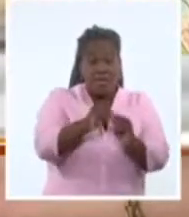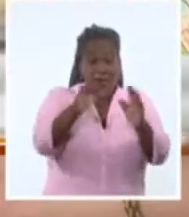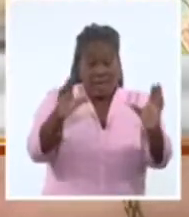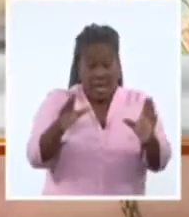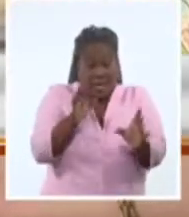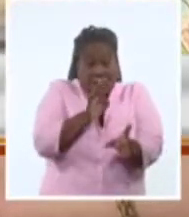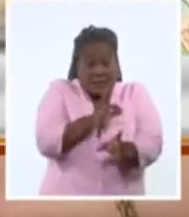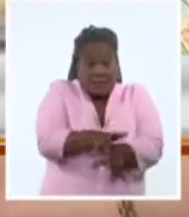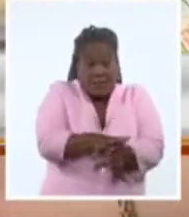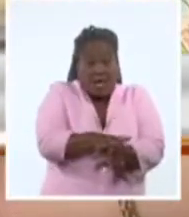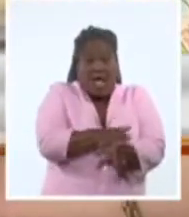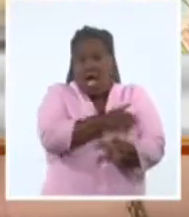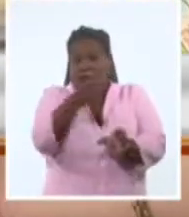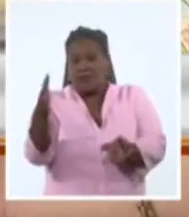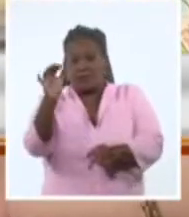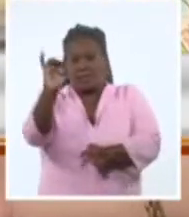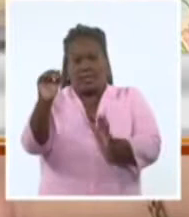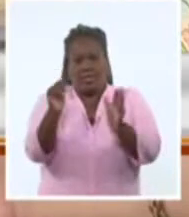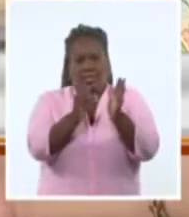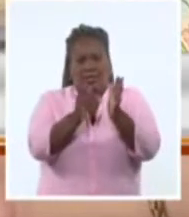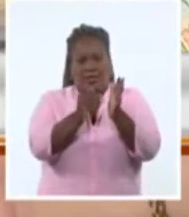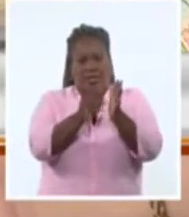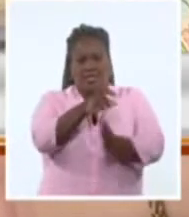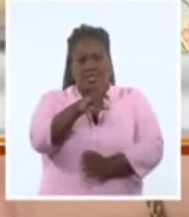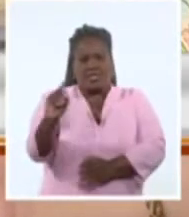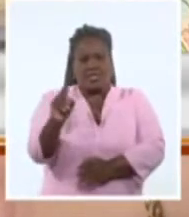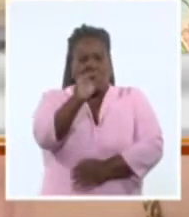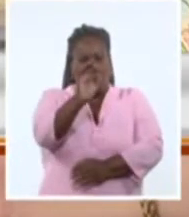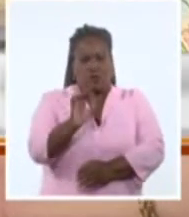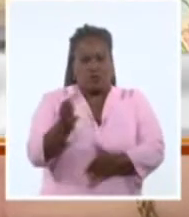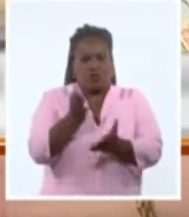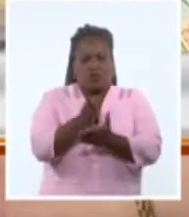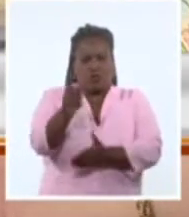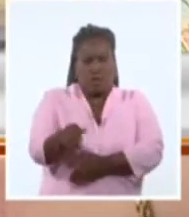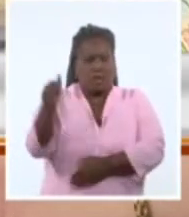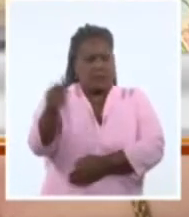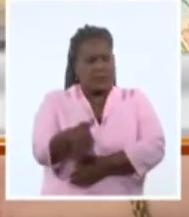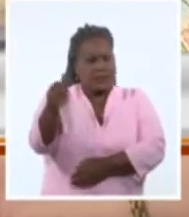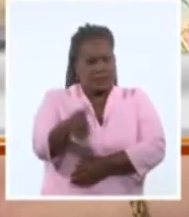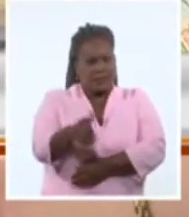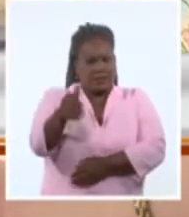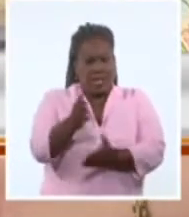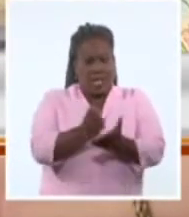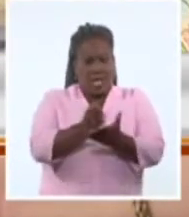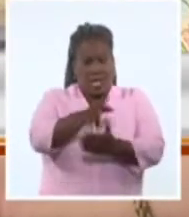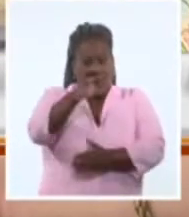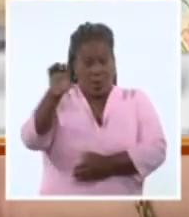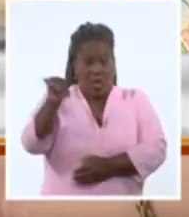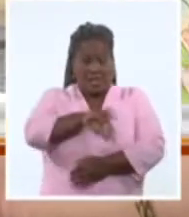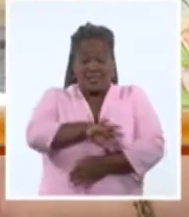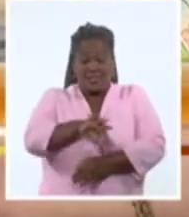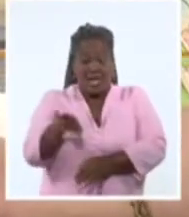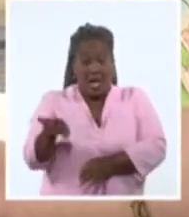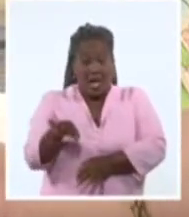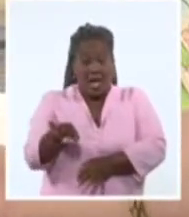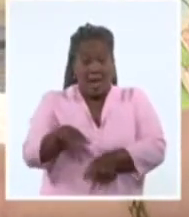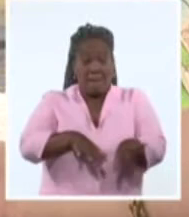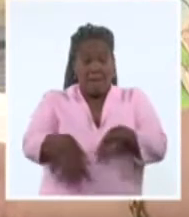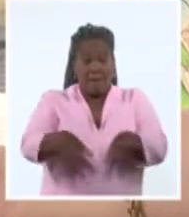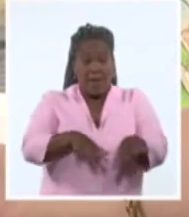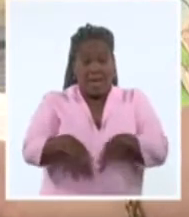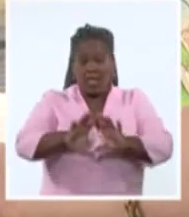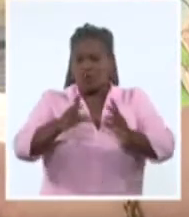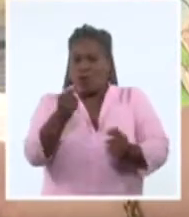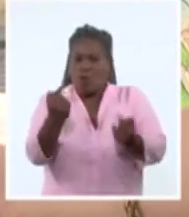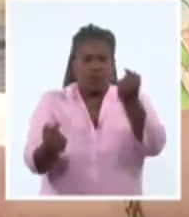abrimos hasta las 6 de la tarde. El 100% de los estudiantes acá en la escuela ya tenemos distribuida y tomamos todas las